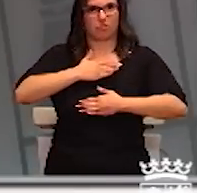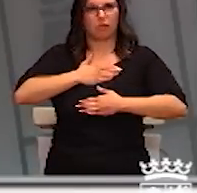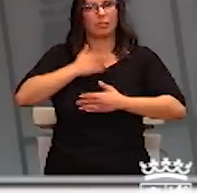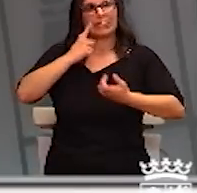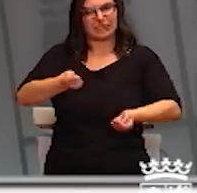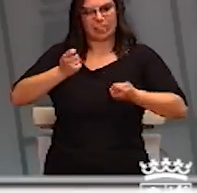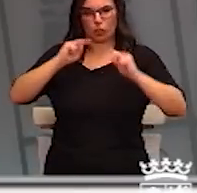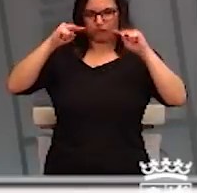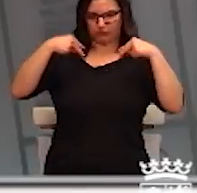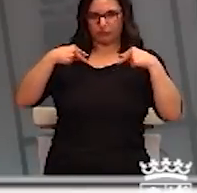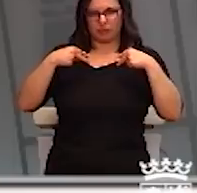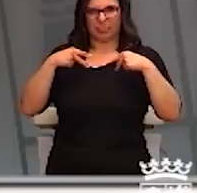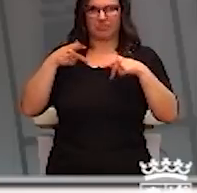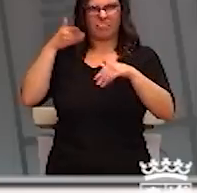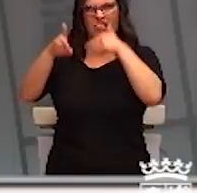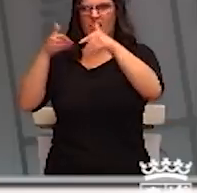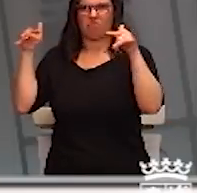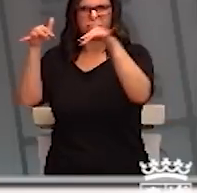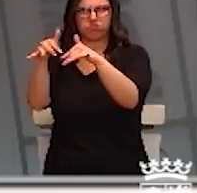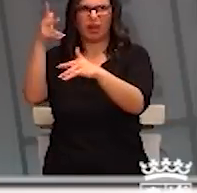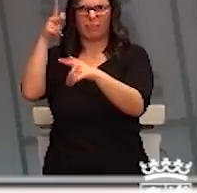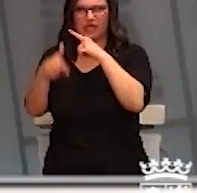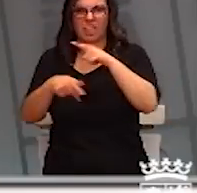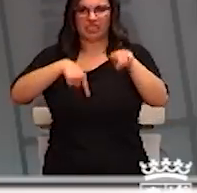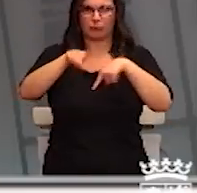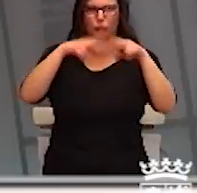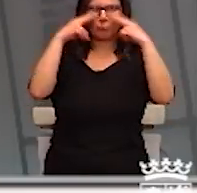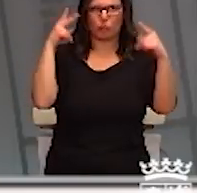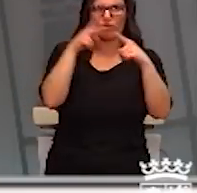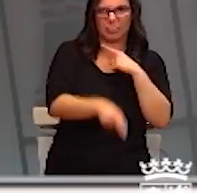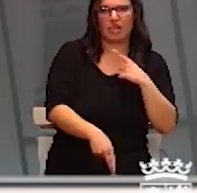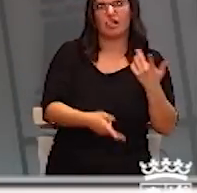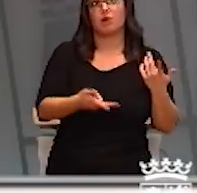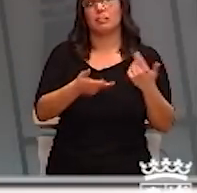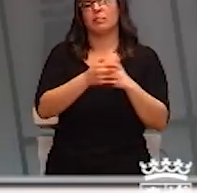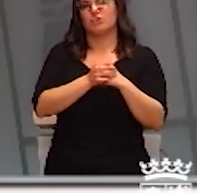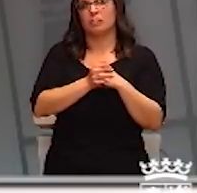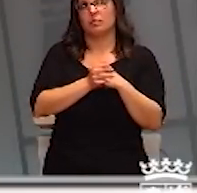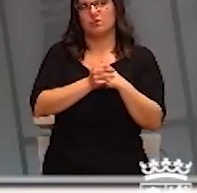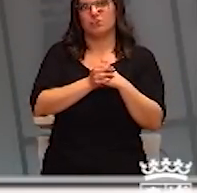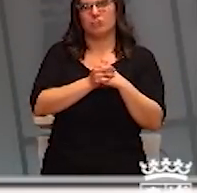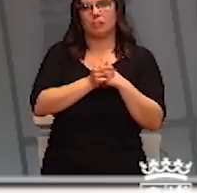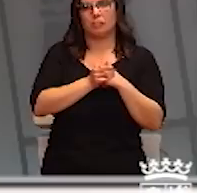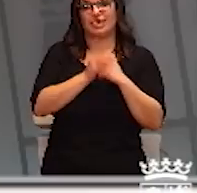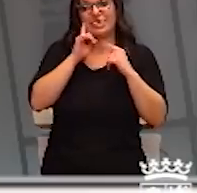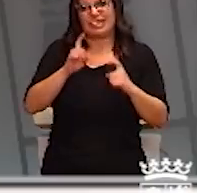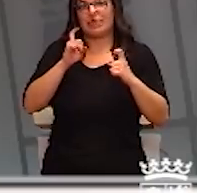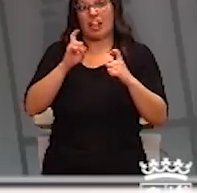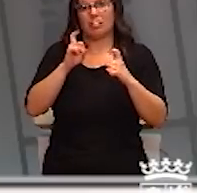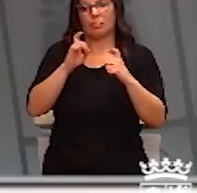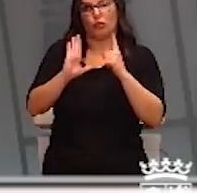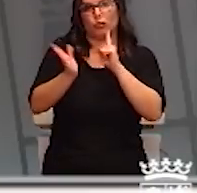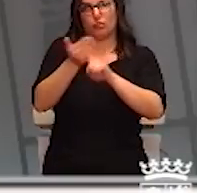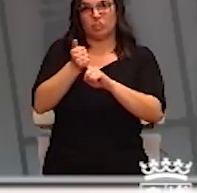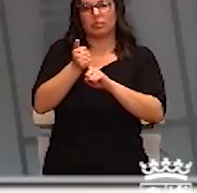contención eviten las aglomeraciones eviten el uso de transporte público y consigamos evitar